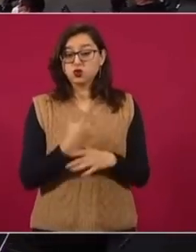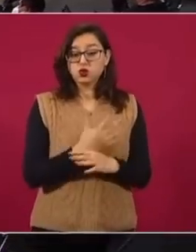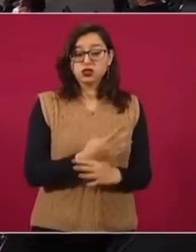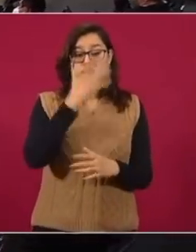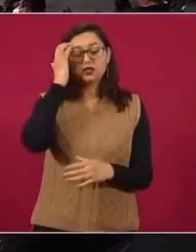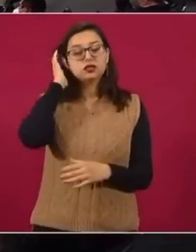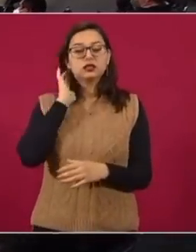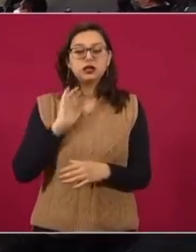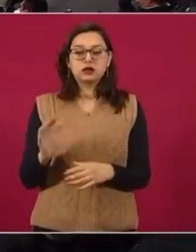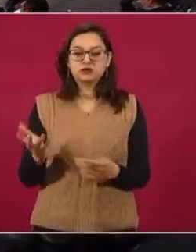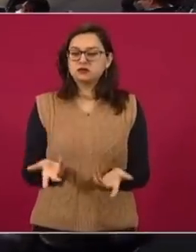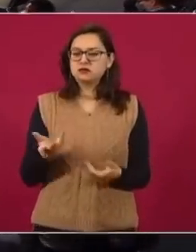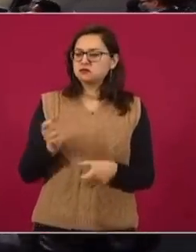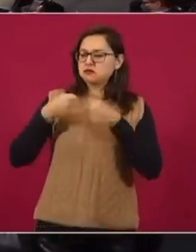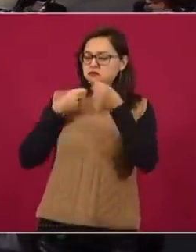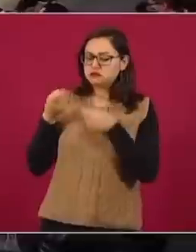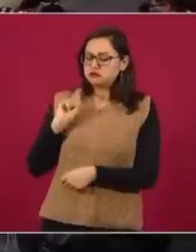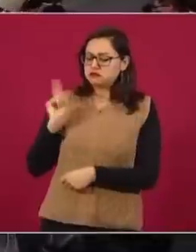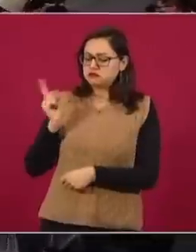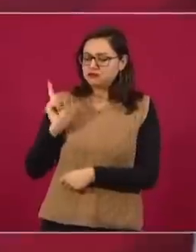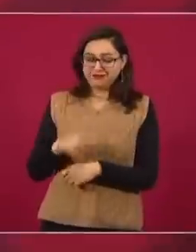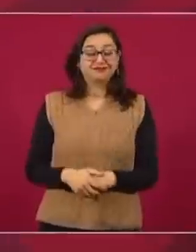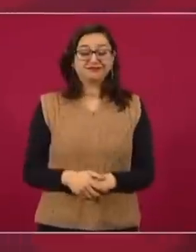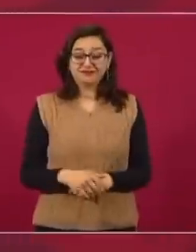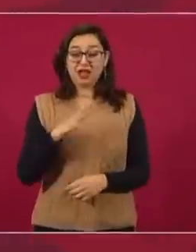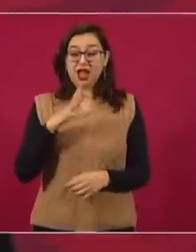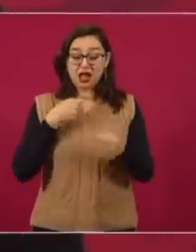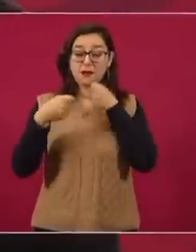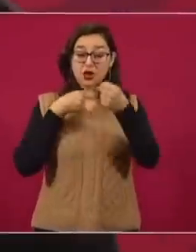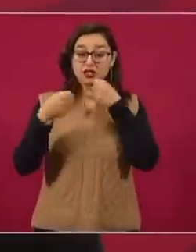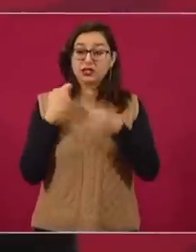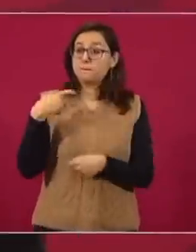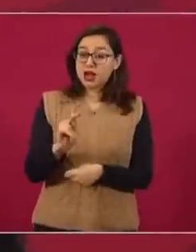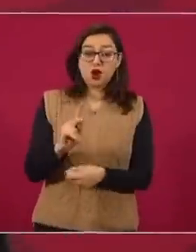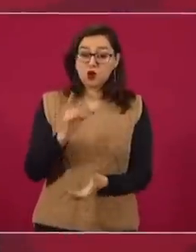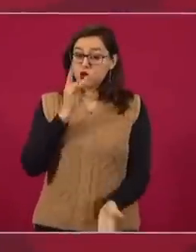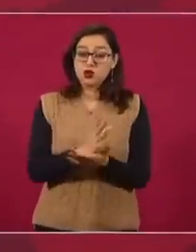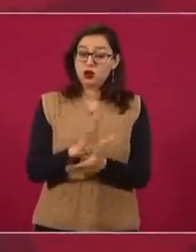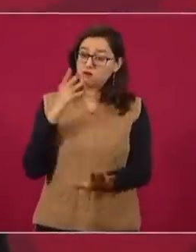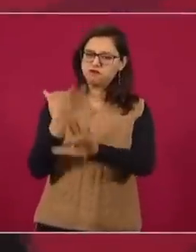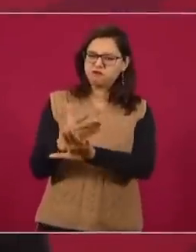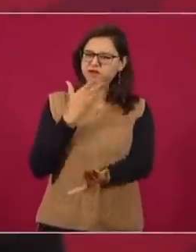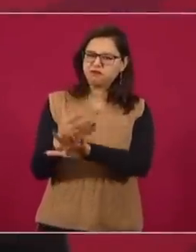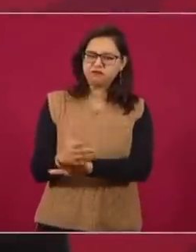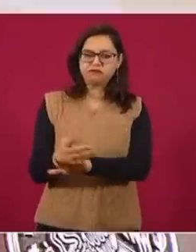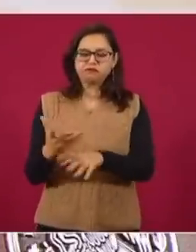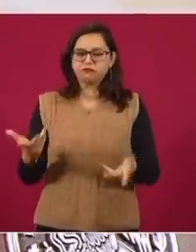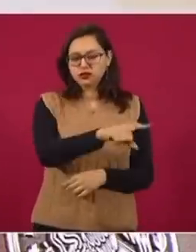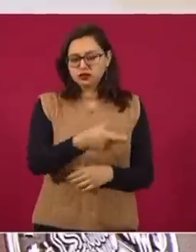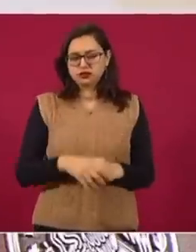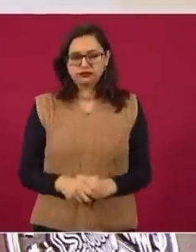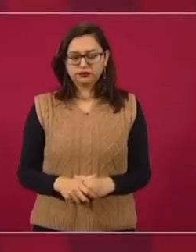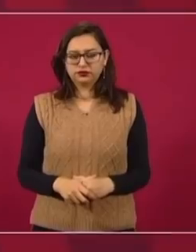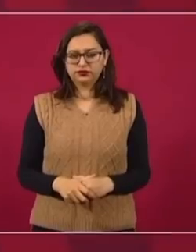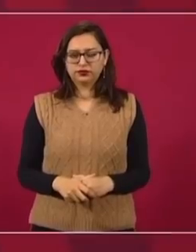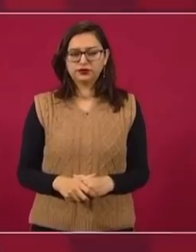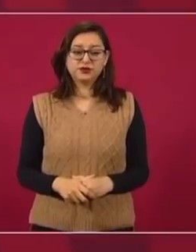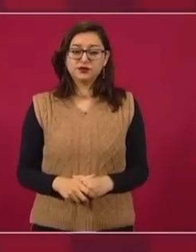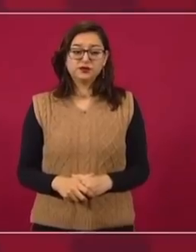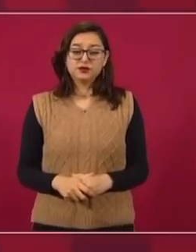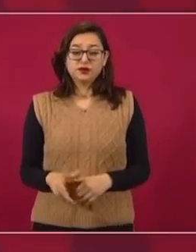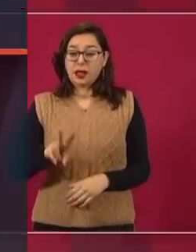no, son periodistas. Sí, son periodistas, nada más que golpeadores, mercenarios, vendidos, alquilados. Es una historia